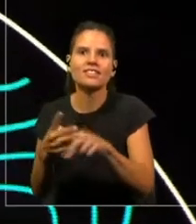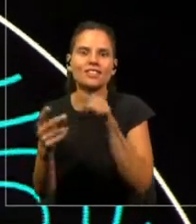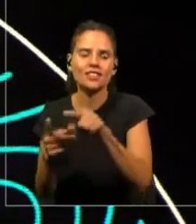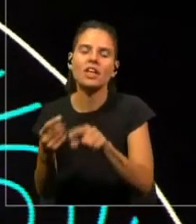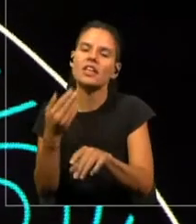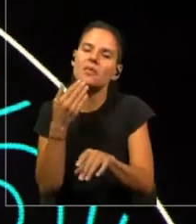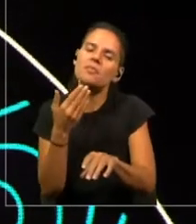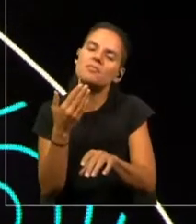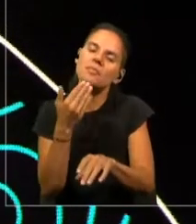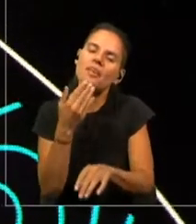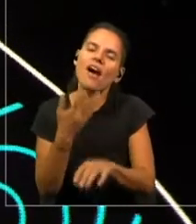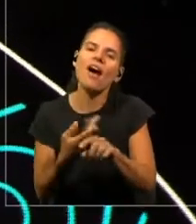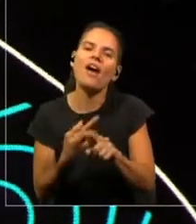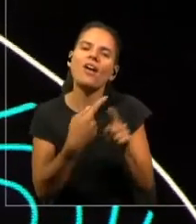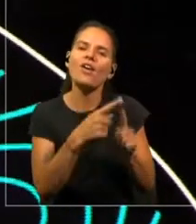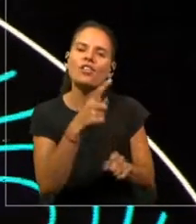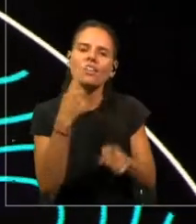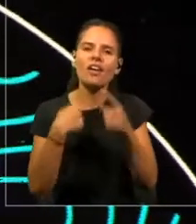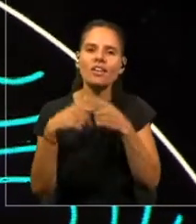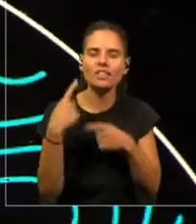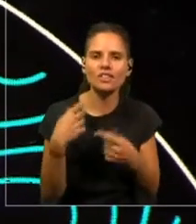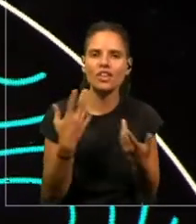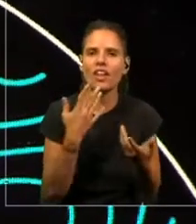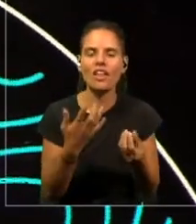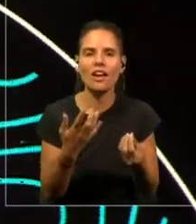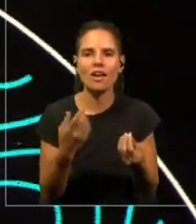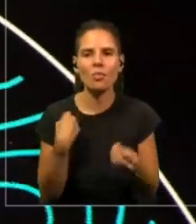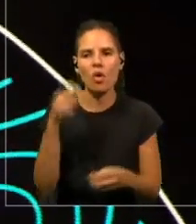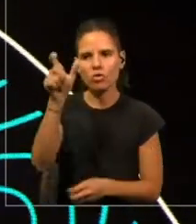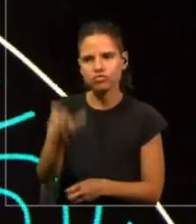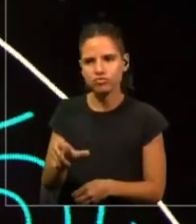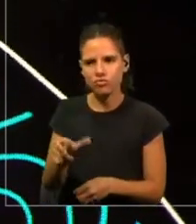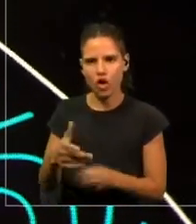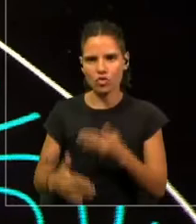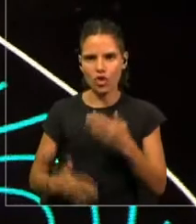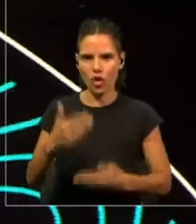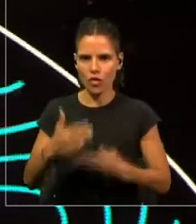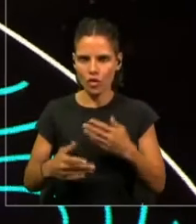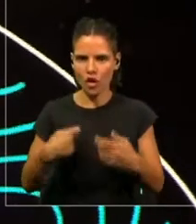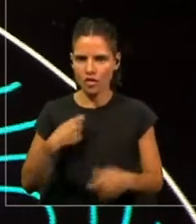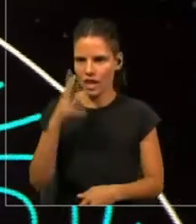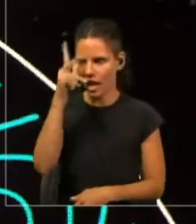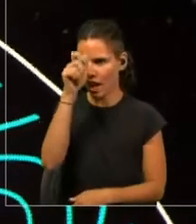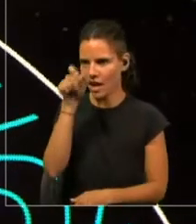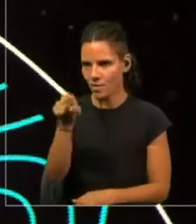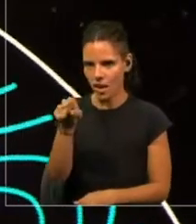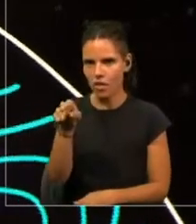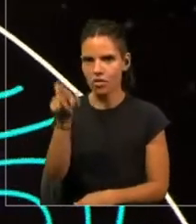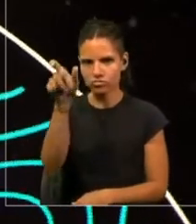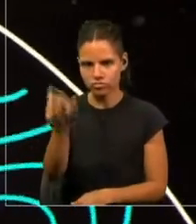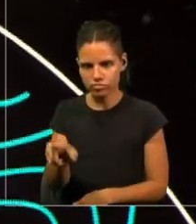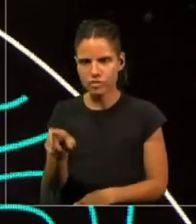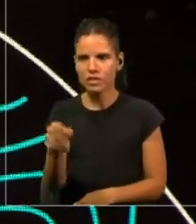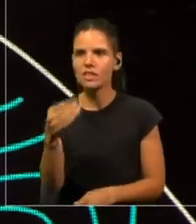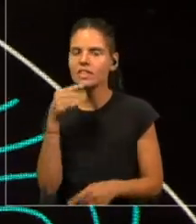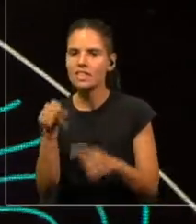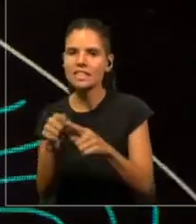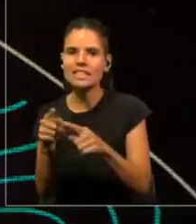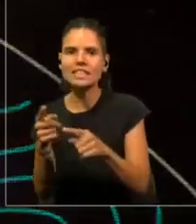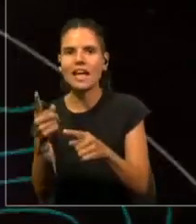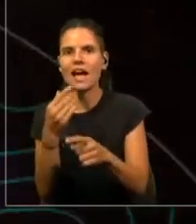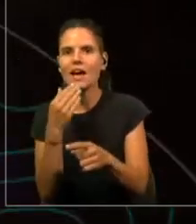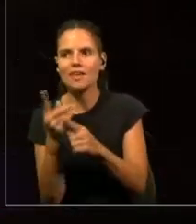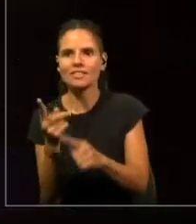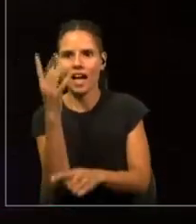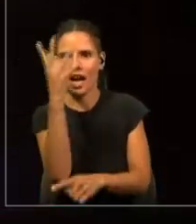sobre enamorarse de robots que se enamoraban con seres artificiales que habían creado.